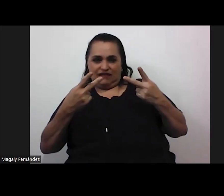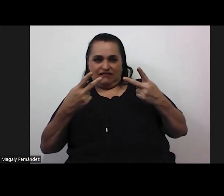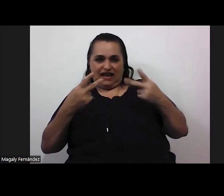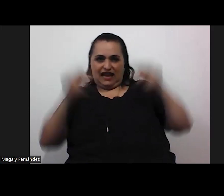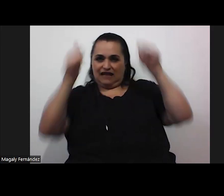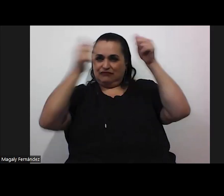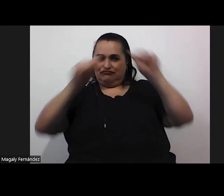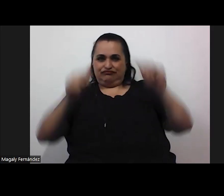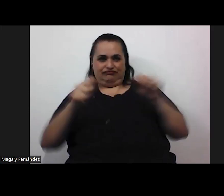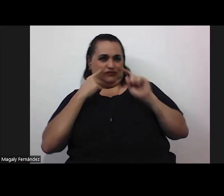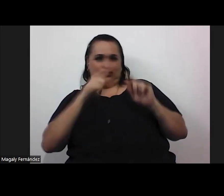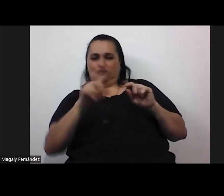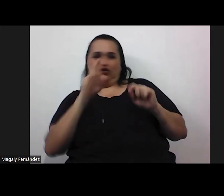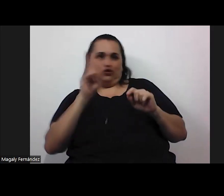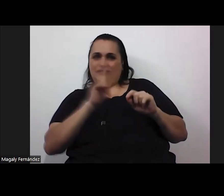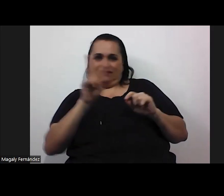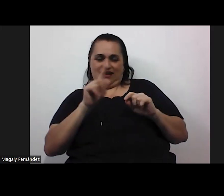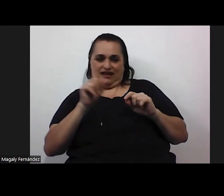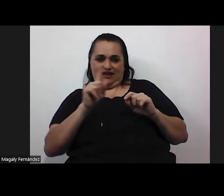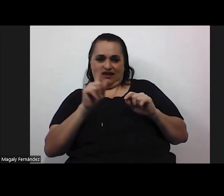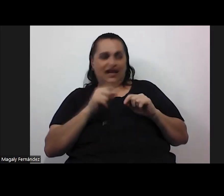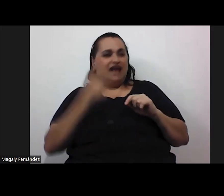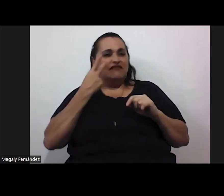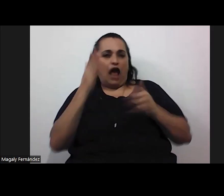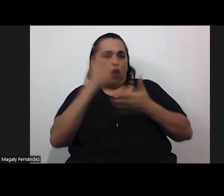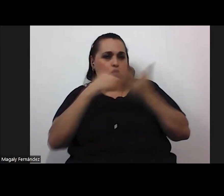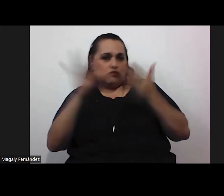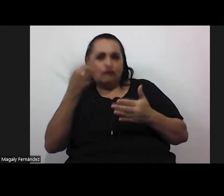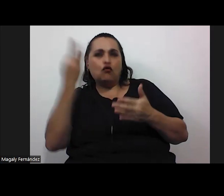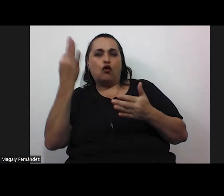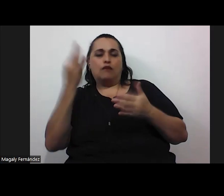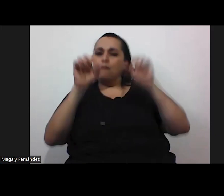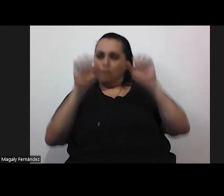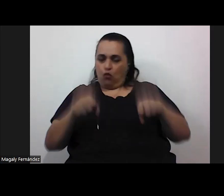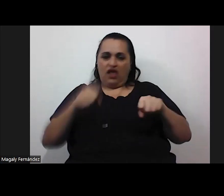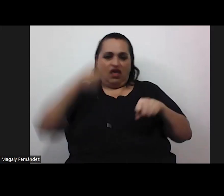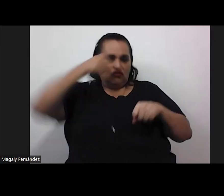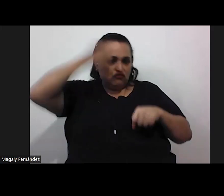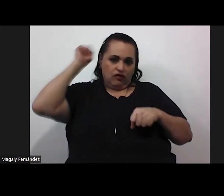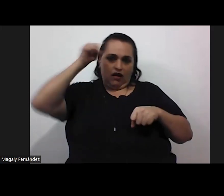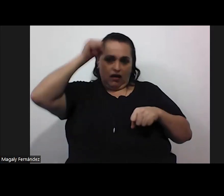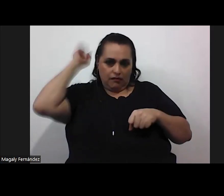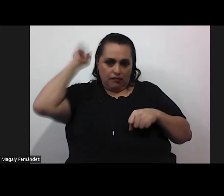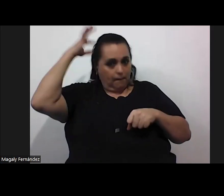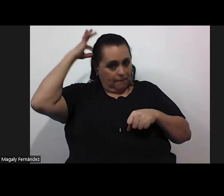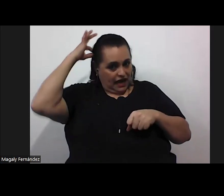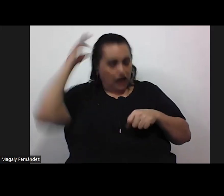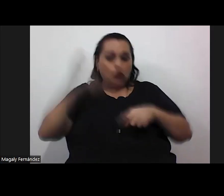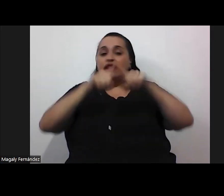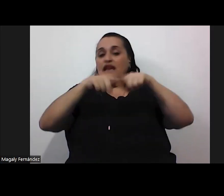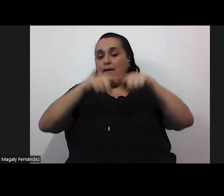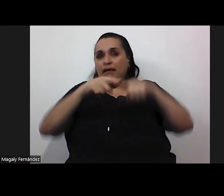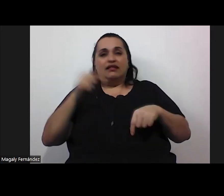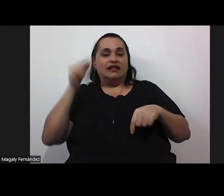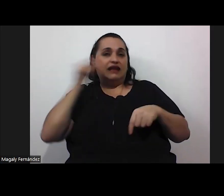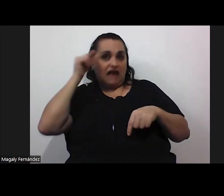sexo registral de alguna forma que se pueda rapar el pelo de acuerdo a su identidad de género autopercibida